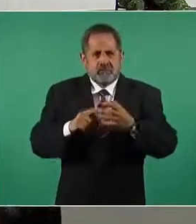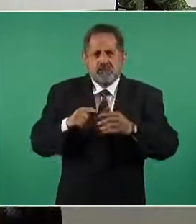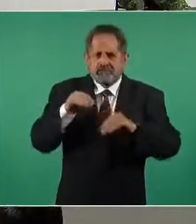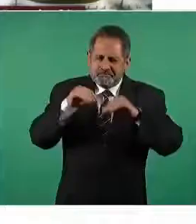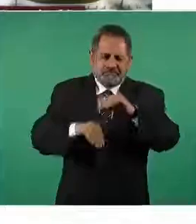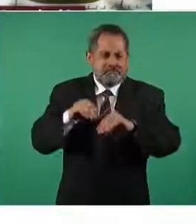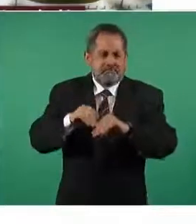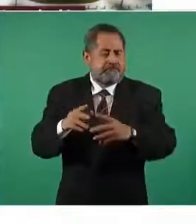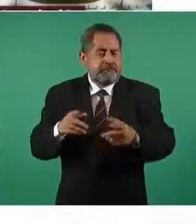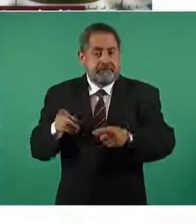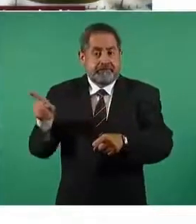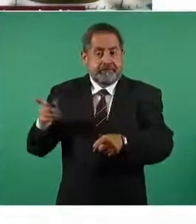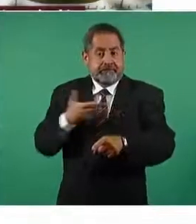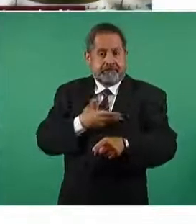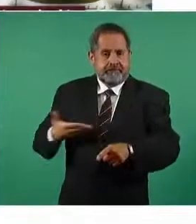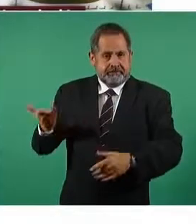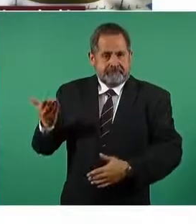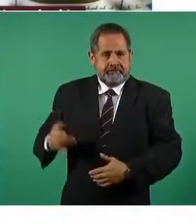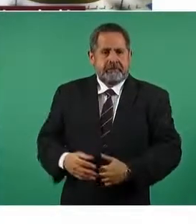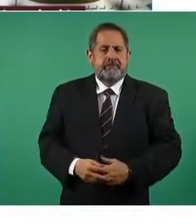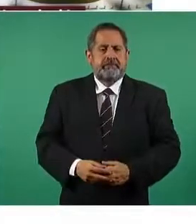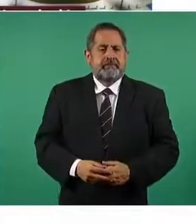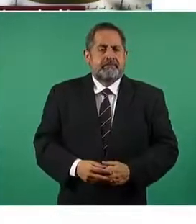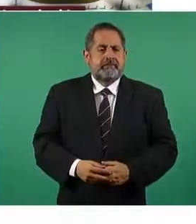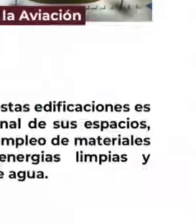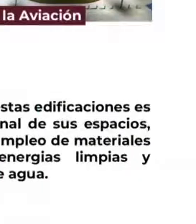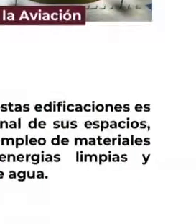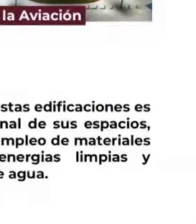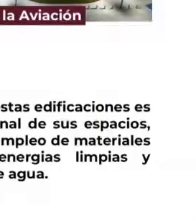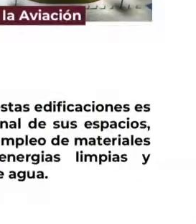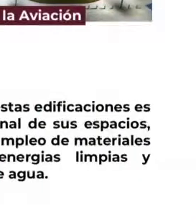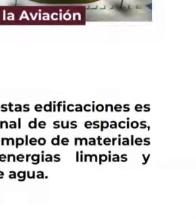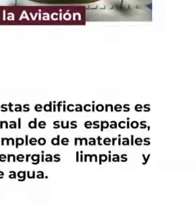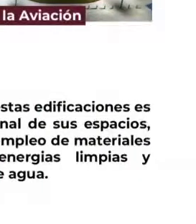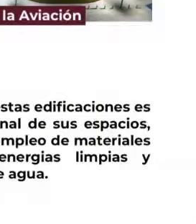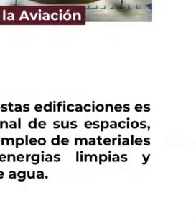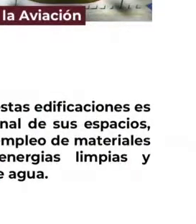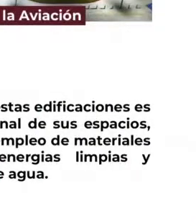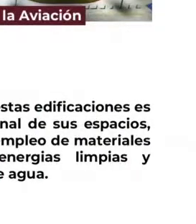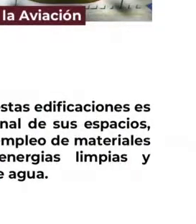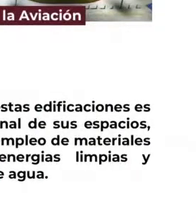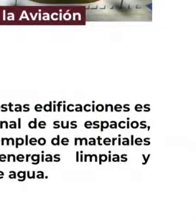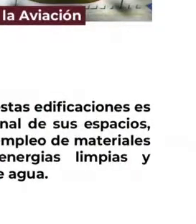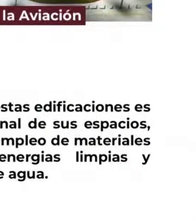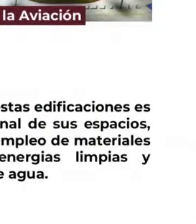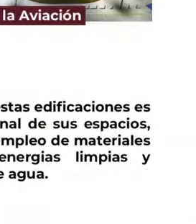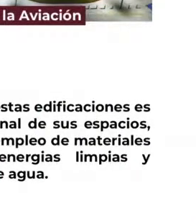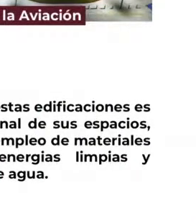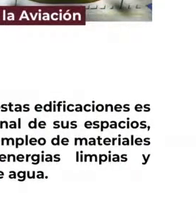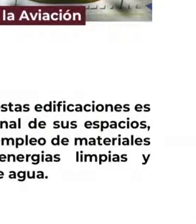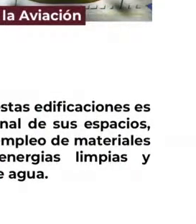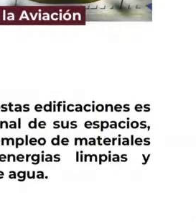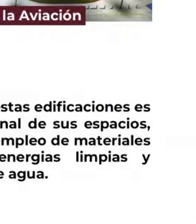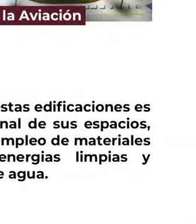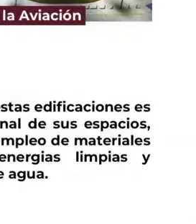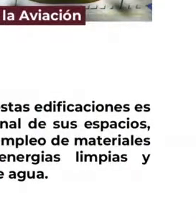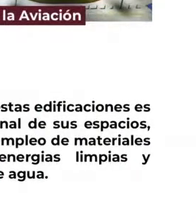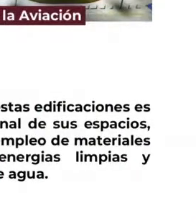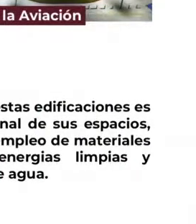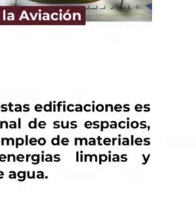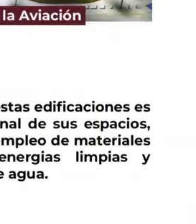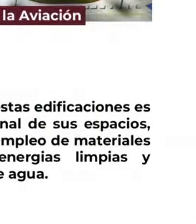mandato de ley establecido en el Plan Nacional de Desarrollo es producir el 35 por ciento de energías limpias en este megaproyecto